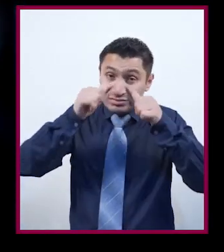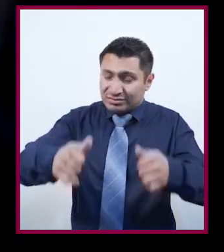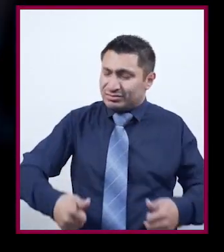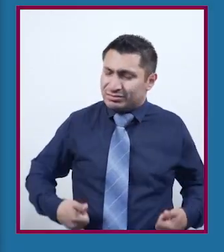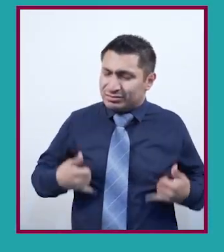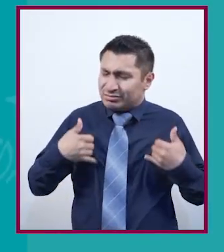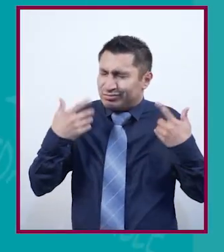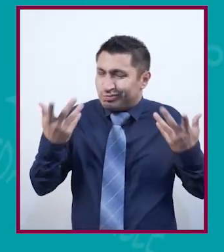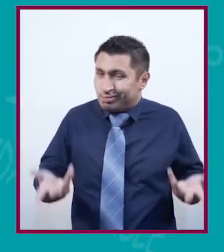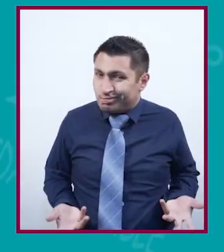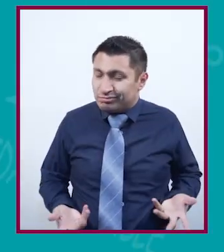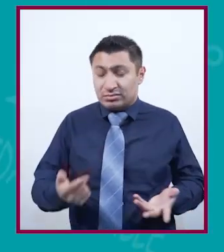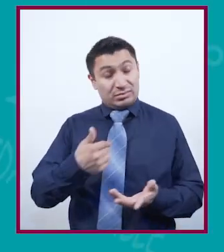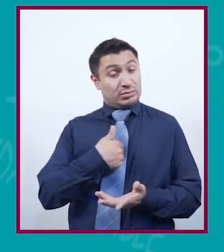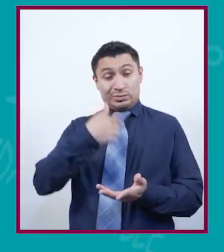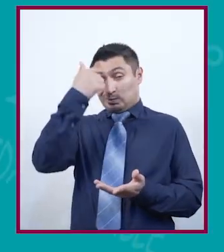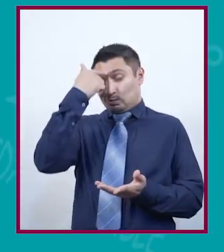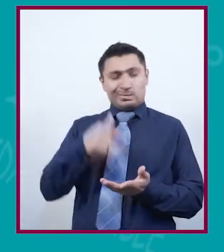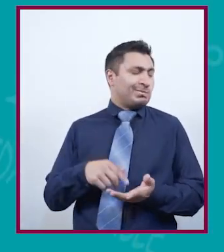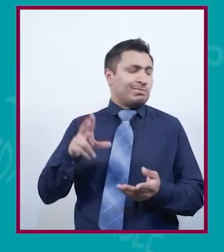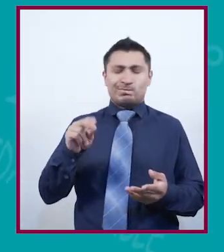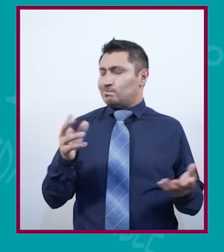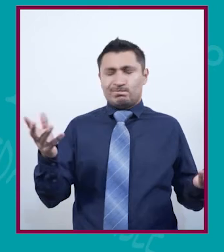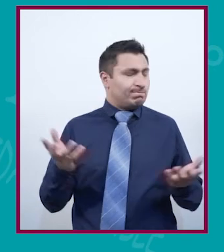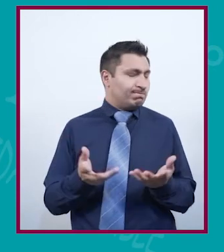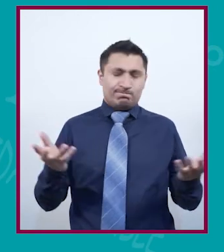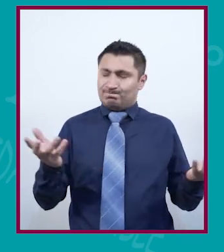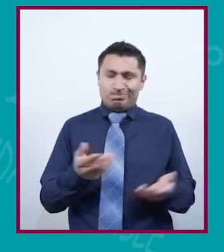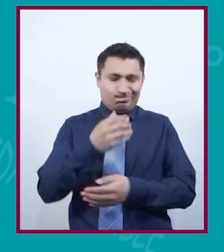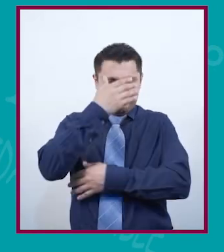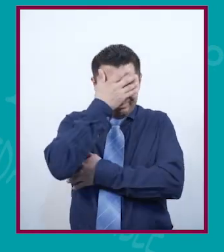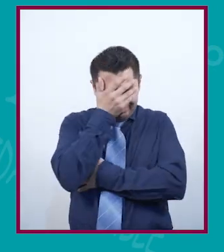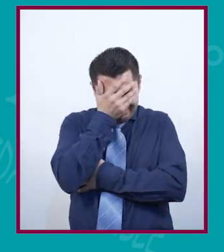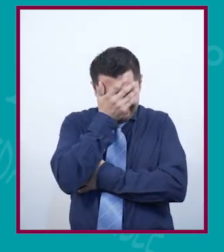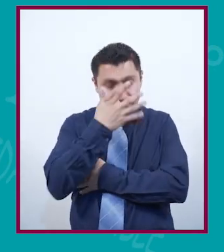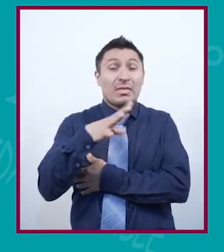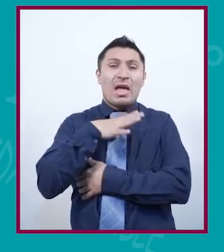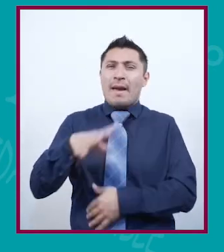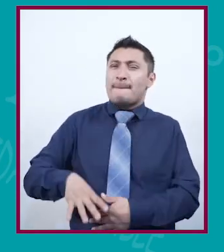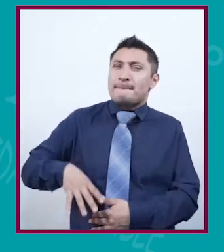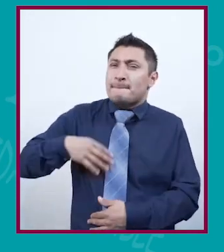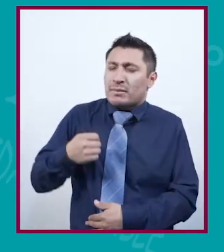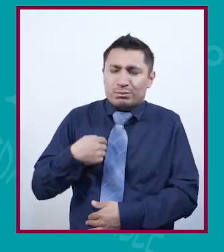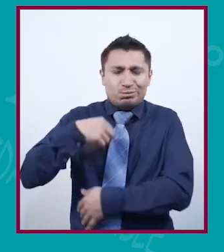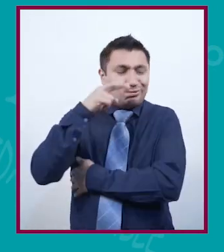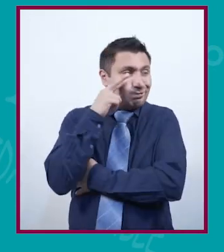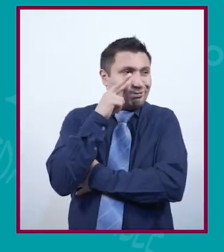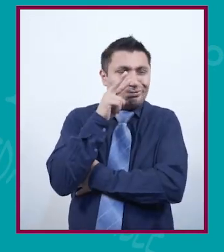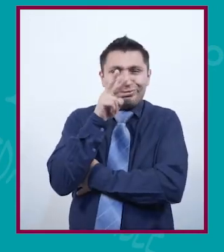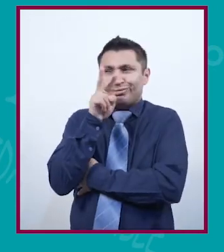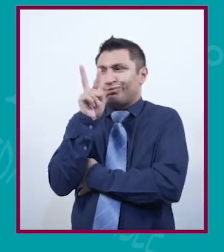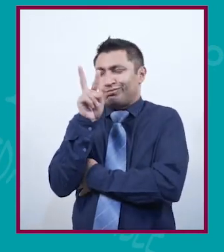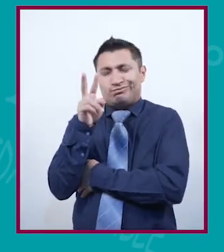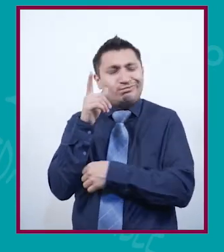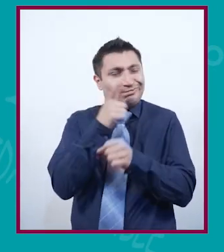Yo creo que no lo ha hecho. Hay esfuerzos que veo